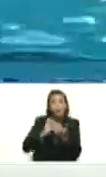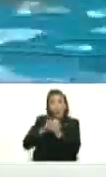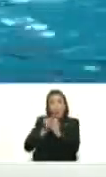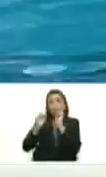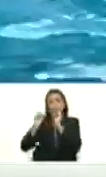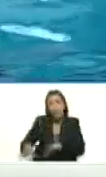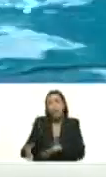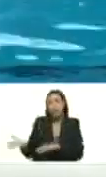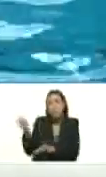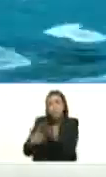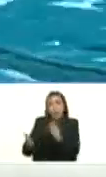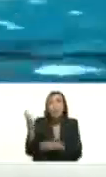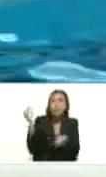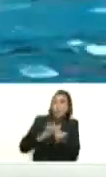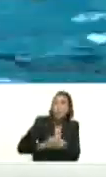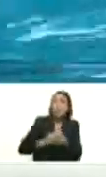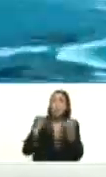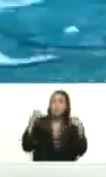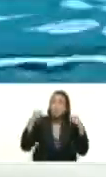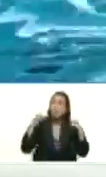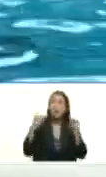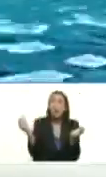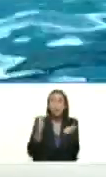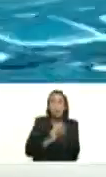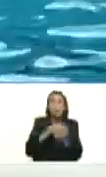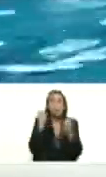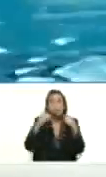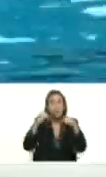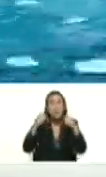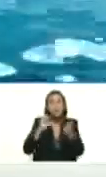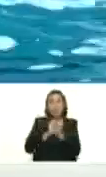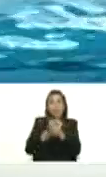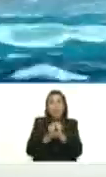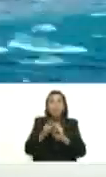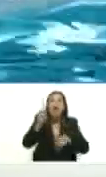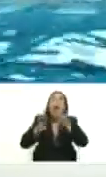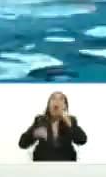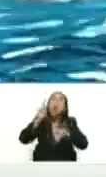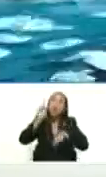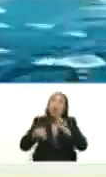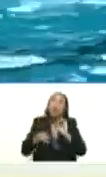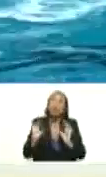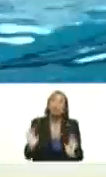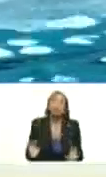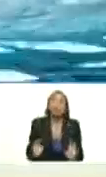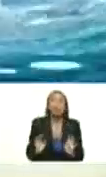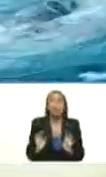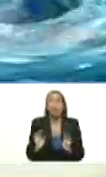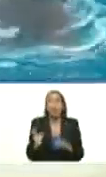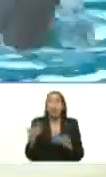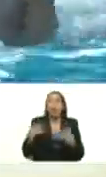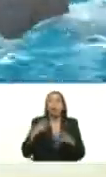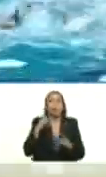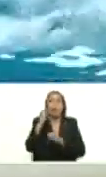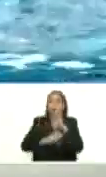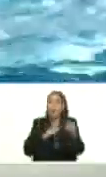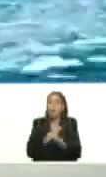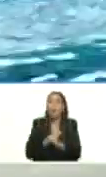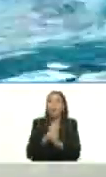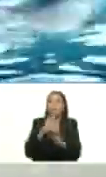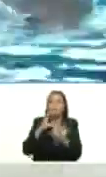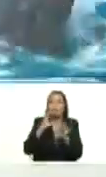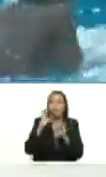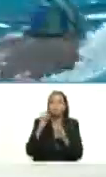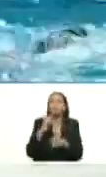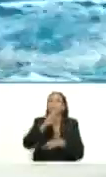muchachos a esas muchachas para que se reactiven otra vez algunos se reactivarán y llegarán nivel de las competencias